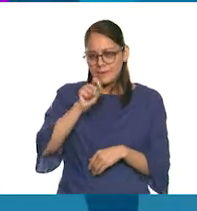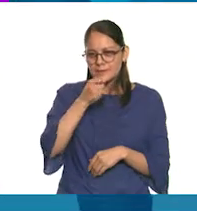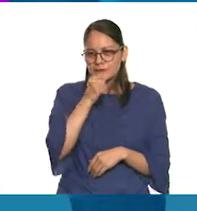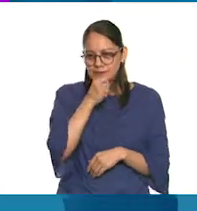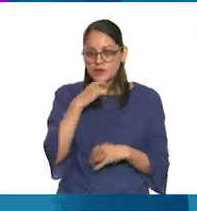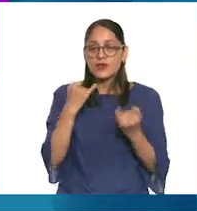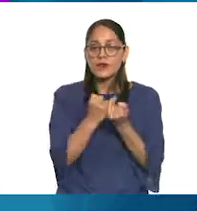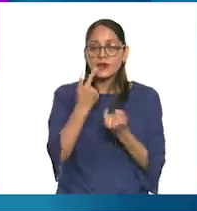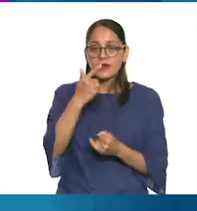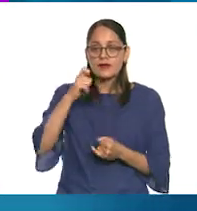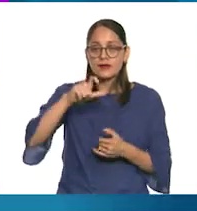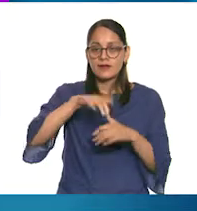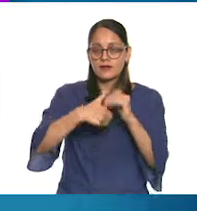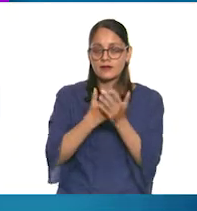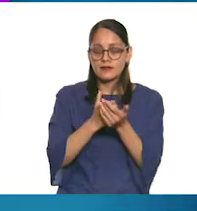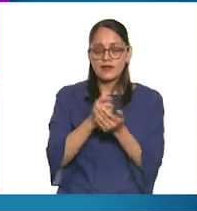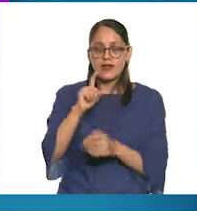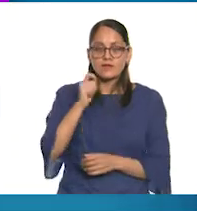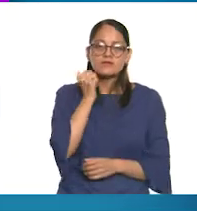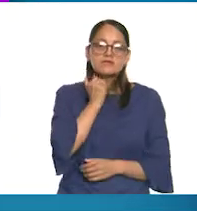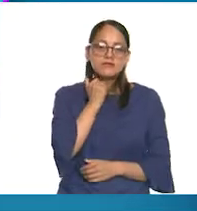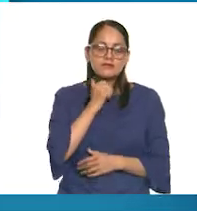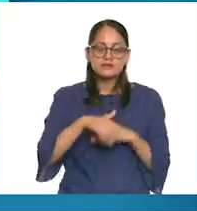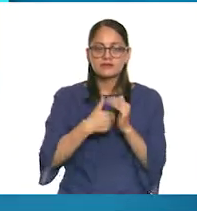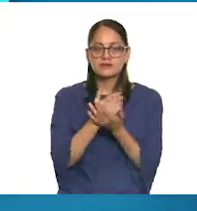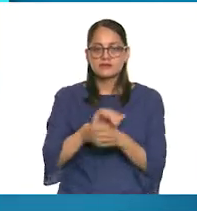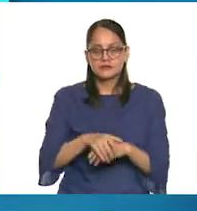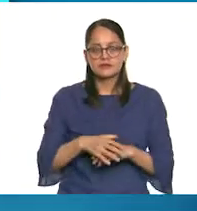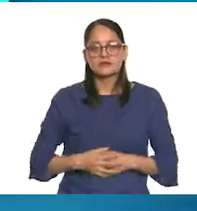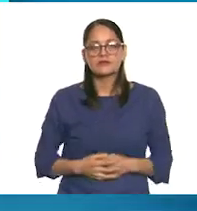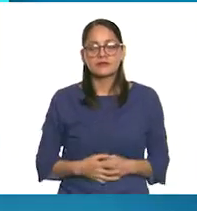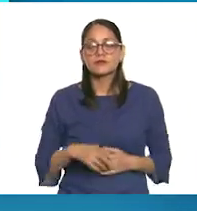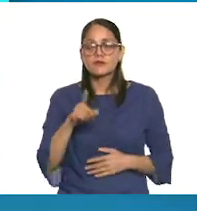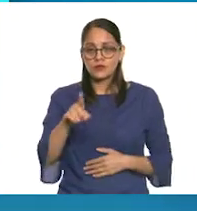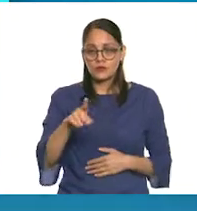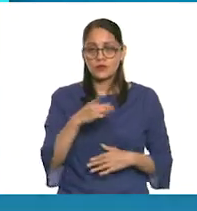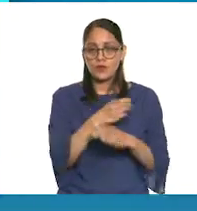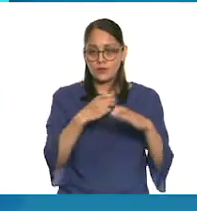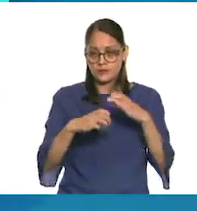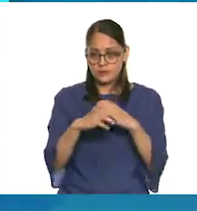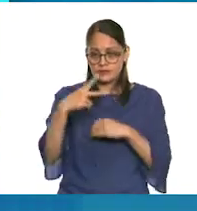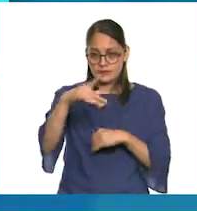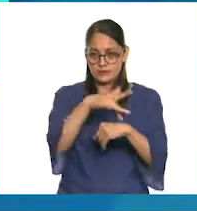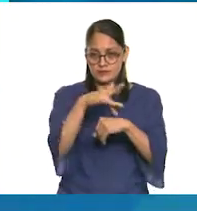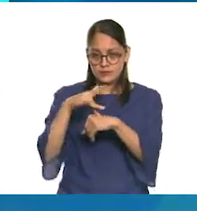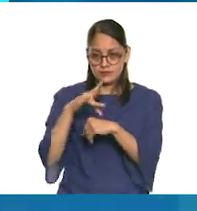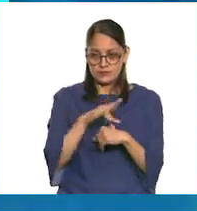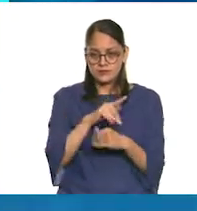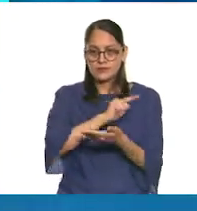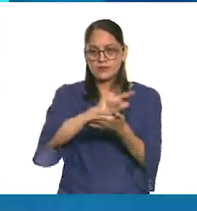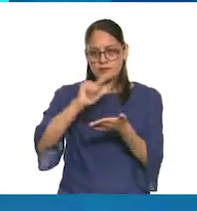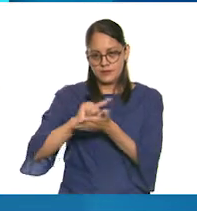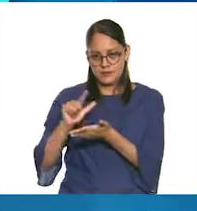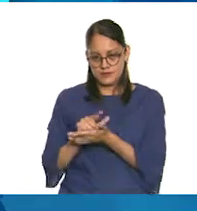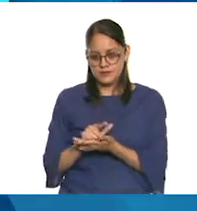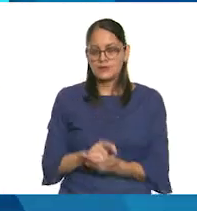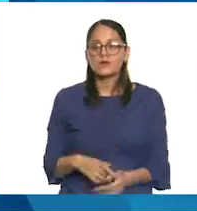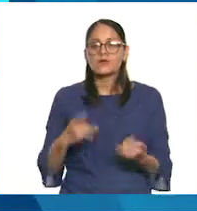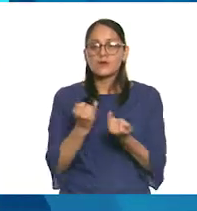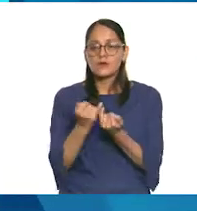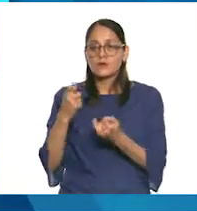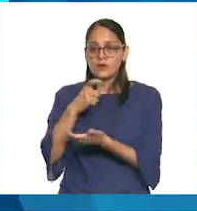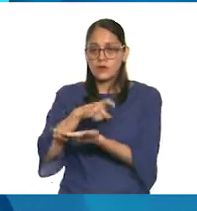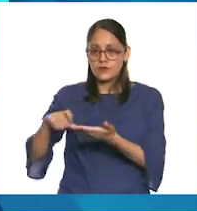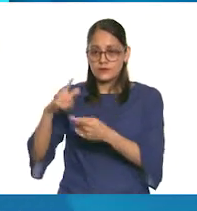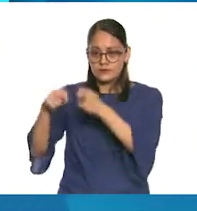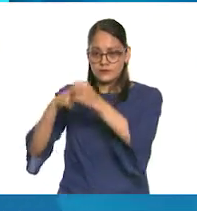aplica desinfectante a base de agua y alcohol. Desinfecta las superficies de los objetos que más utilizas. También